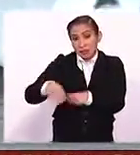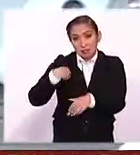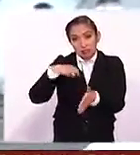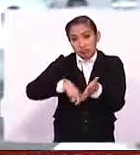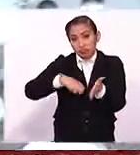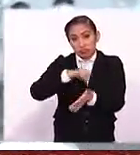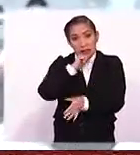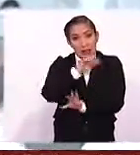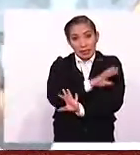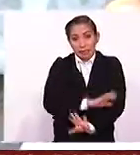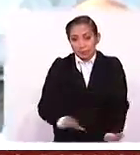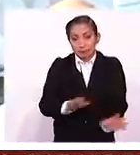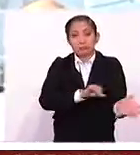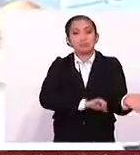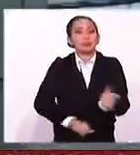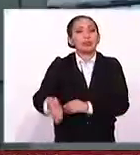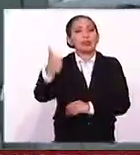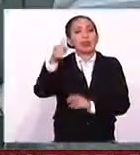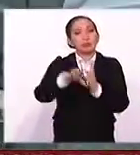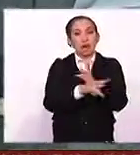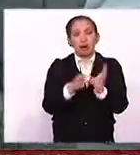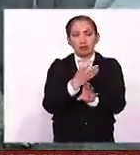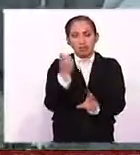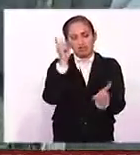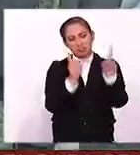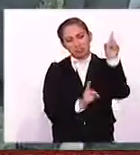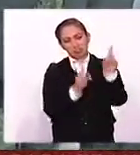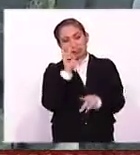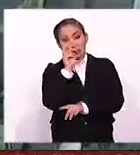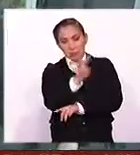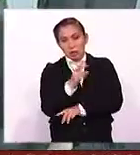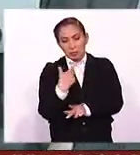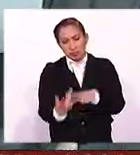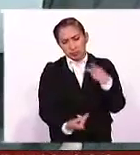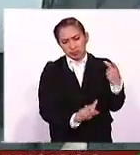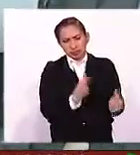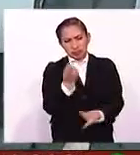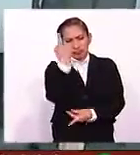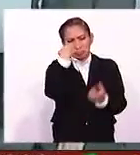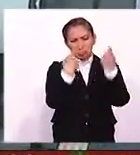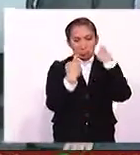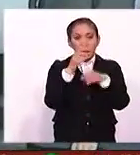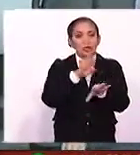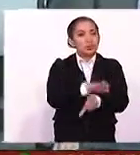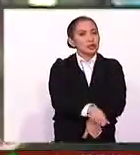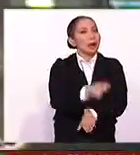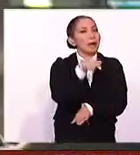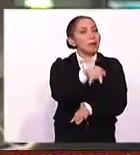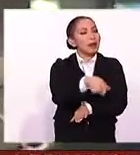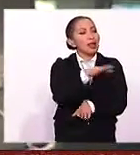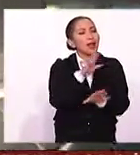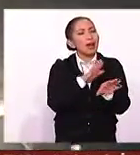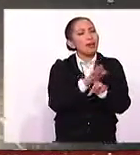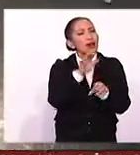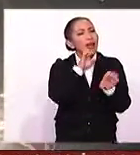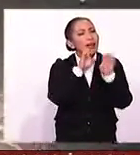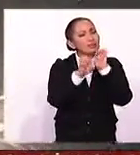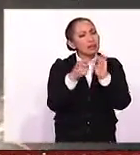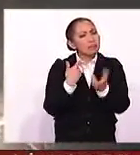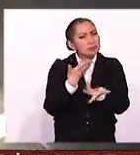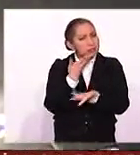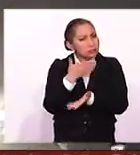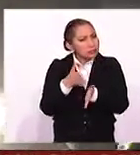hicieron cambios. La otra parte de los cuestionamientos que hemos visto, por ejemplo, han sido en relación sobre el tipo de entrevista que se